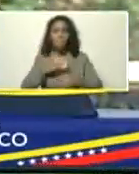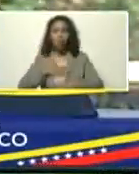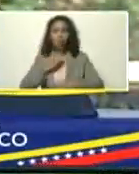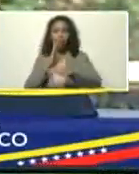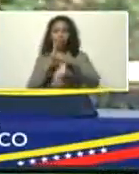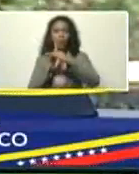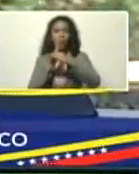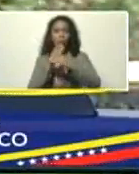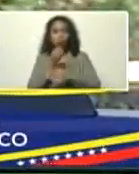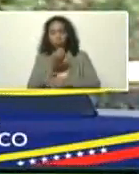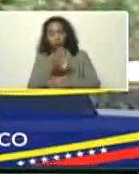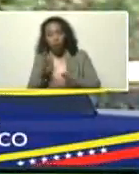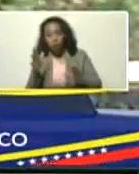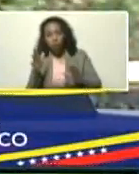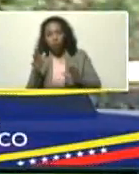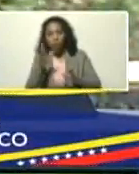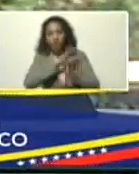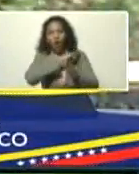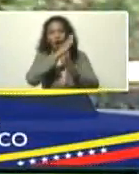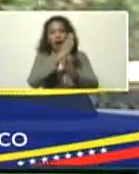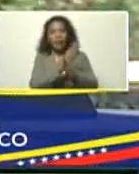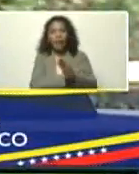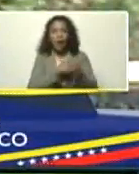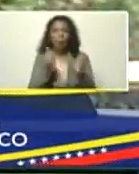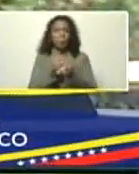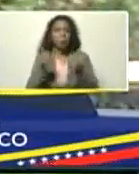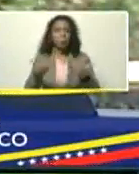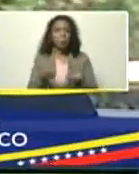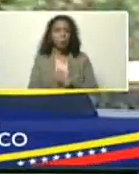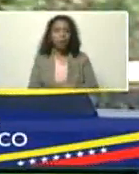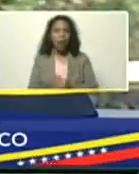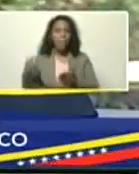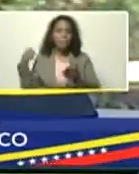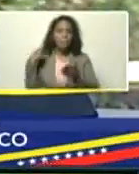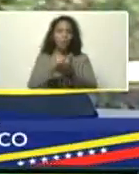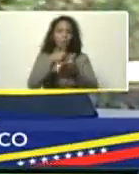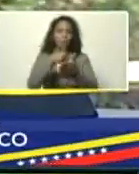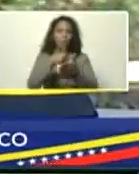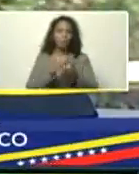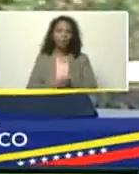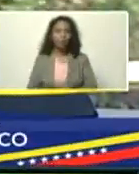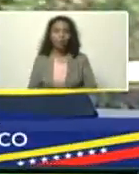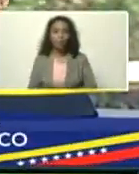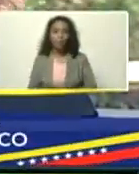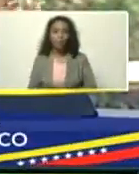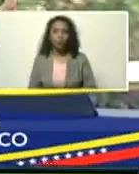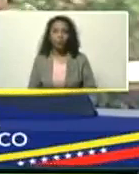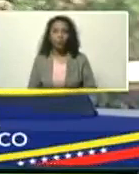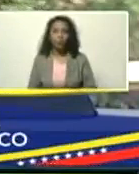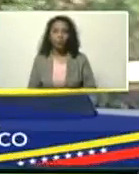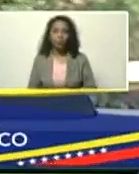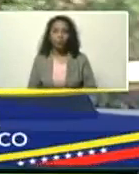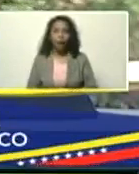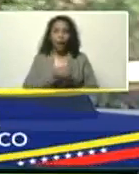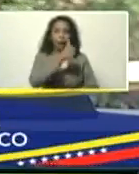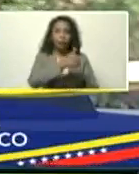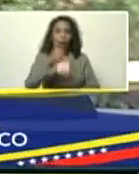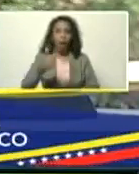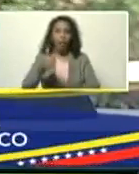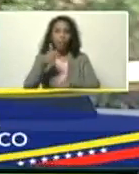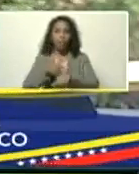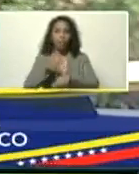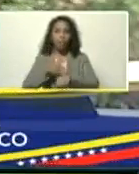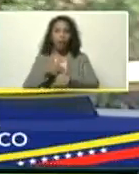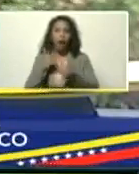bueno, la fuerza, con que, golpea, en cada cierto tiempo,